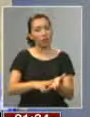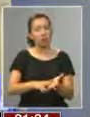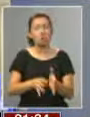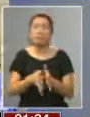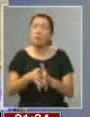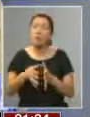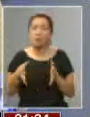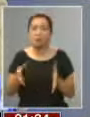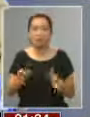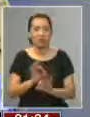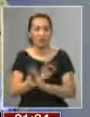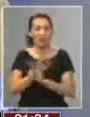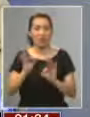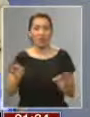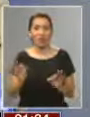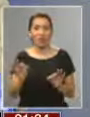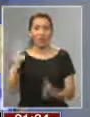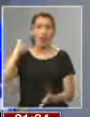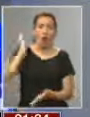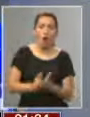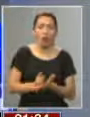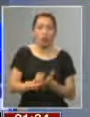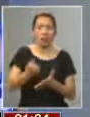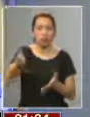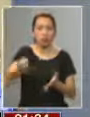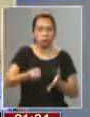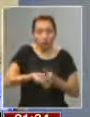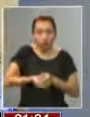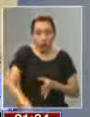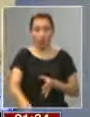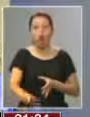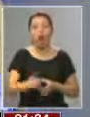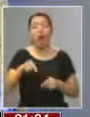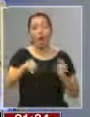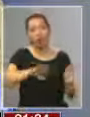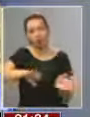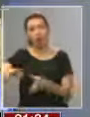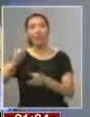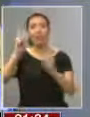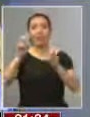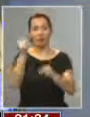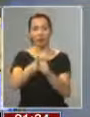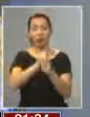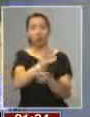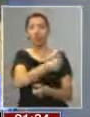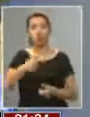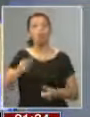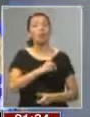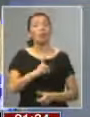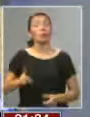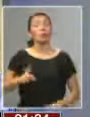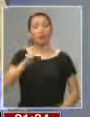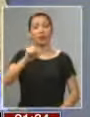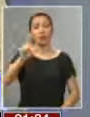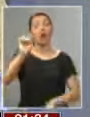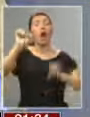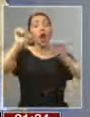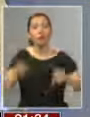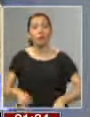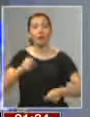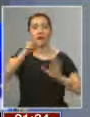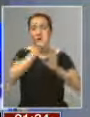exceso. Nadie va a ser obligado a abortar. Vamos al tema laboral. Todos los diputados democráticos cristianos aprobaron el proyecto.